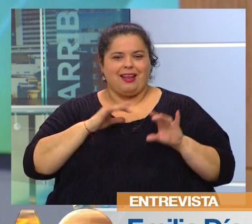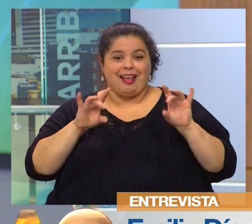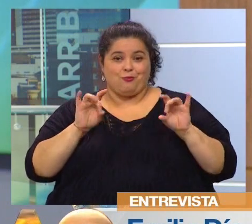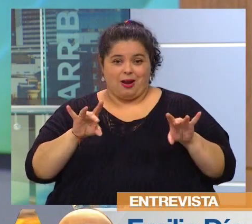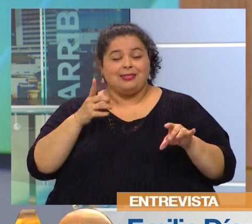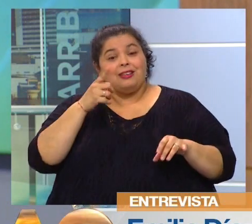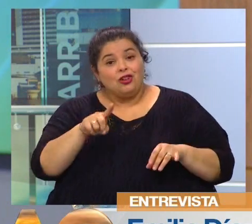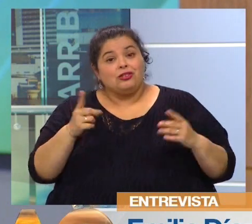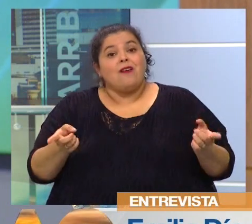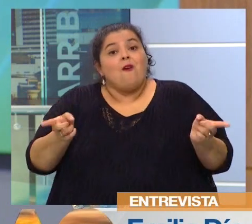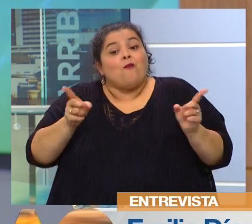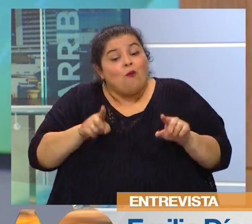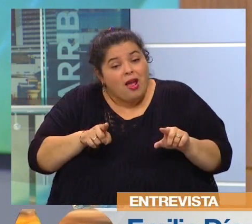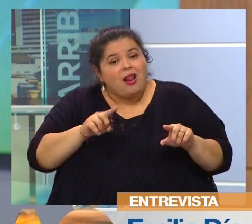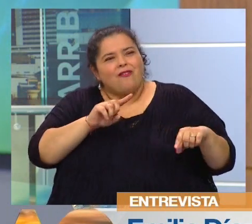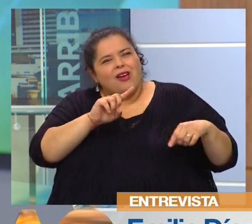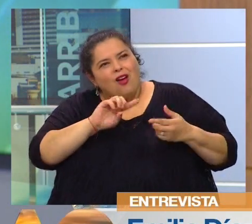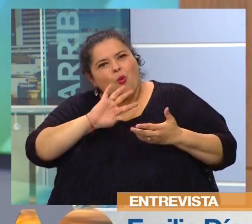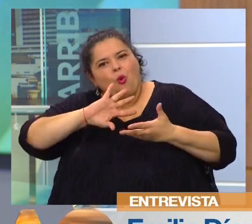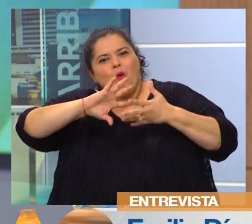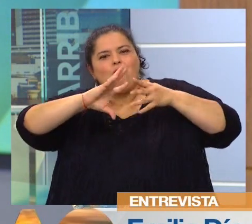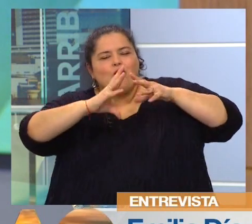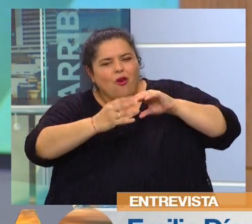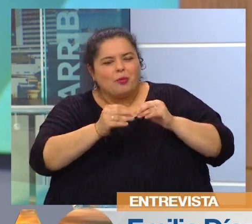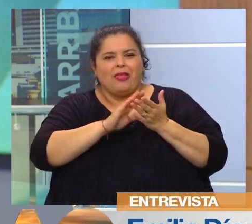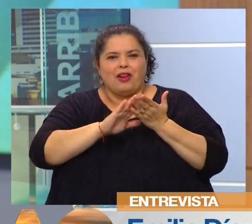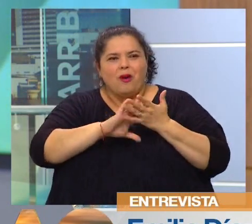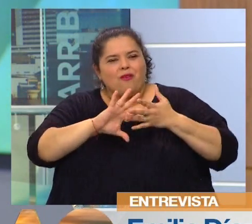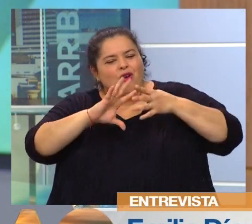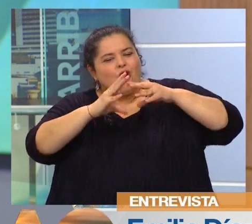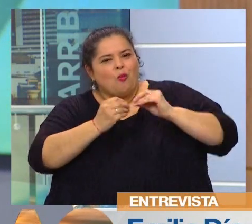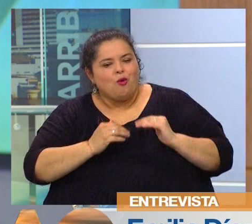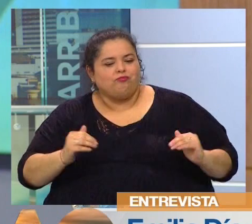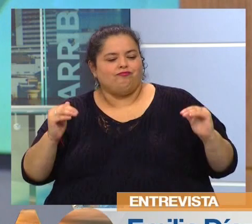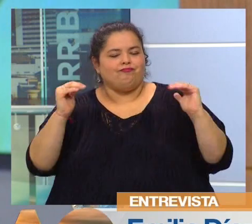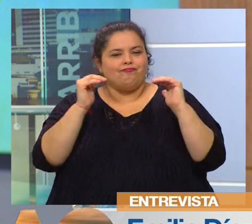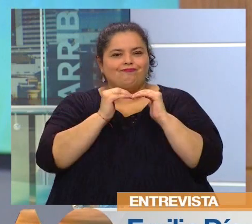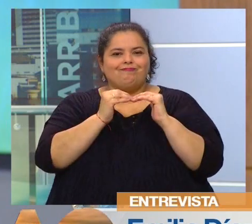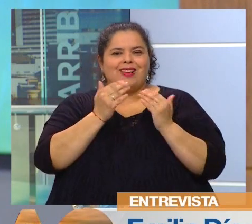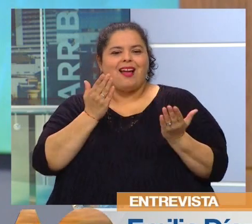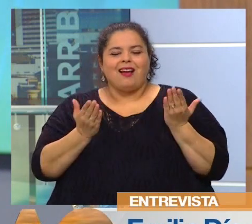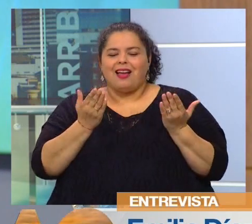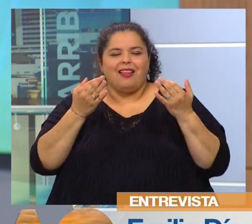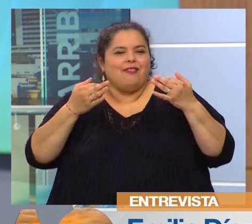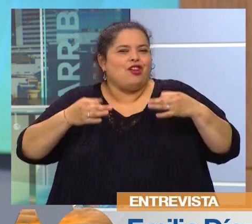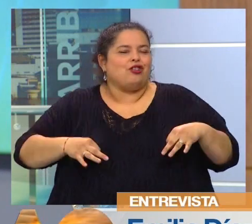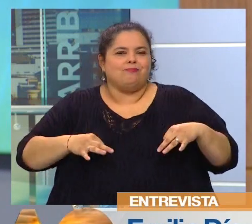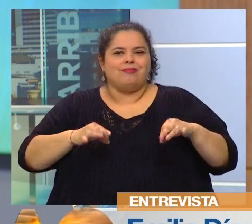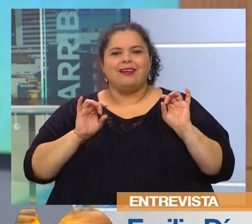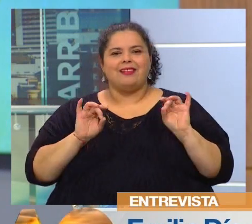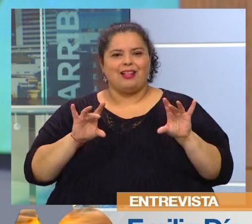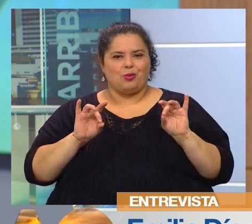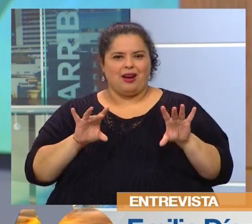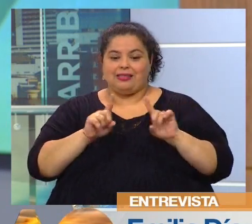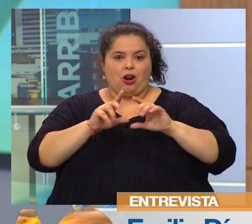volver a una forma más coherente, éticamente hablando, ¿no? O equilibrada o armoñosa con esa naturaleza es no